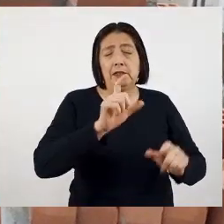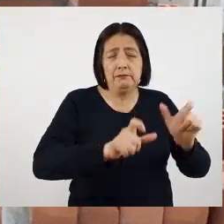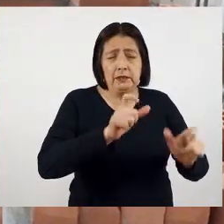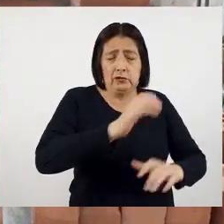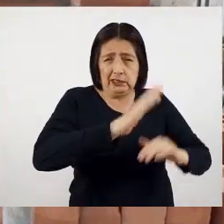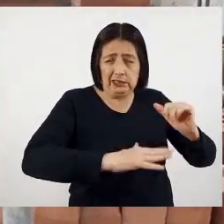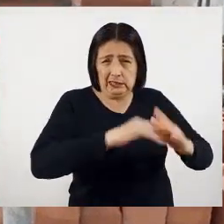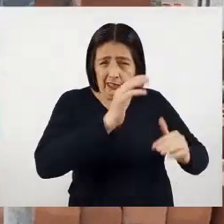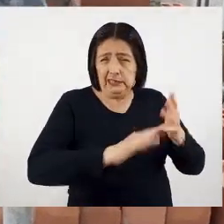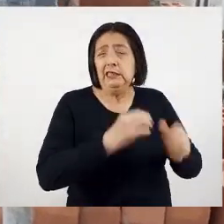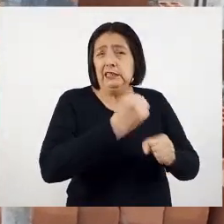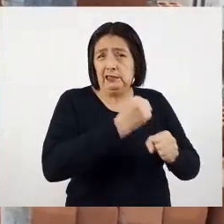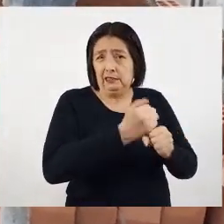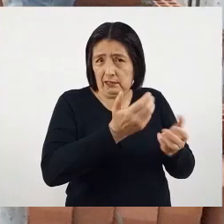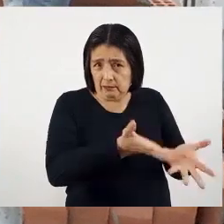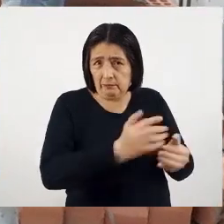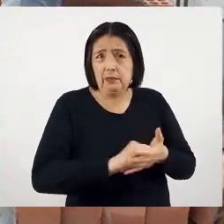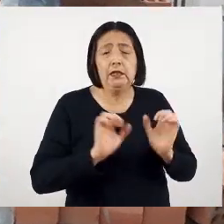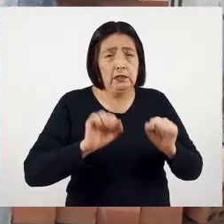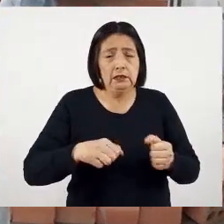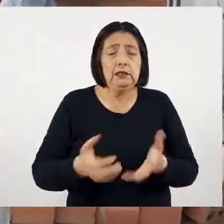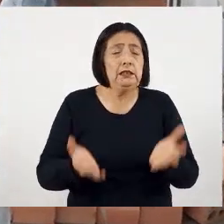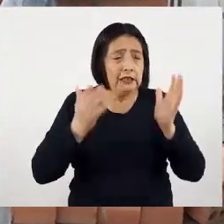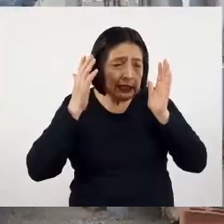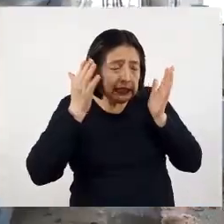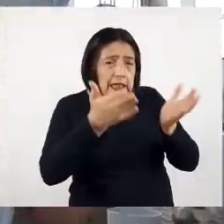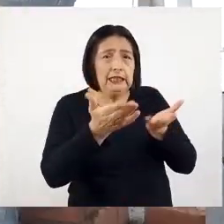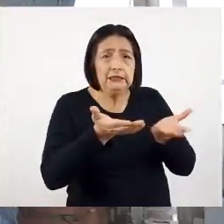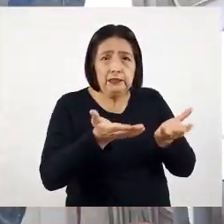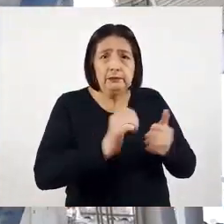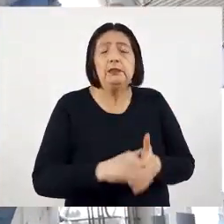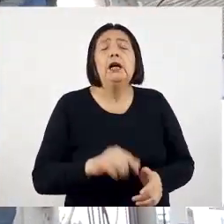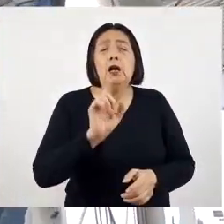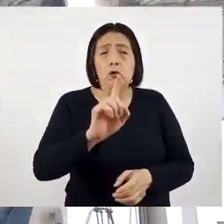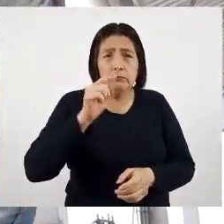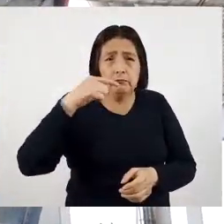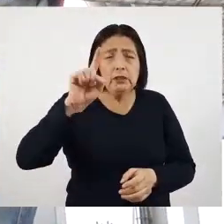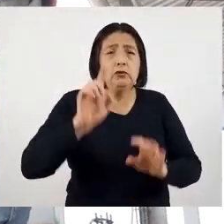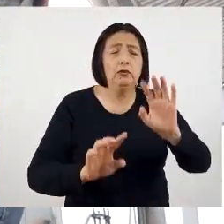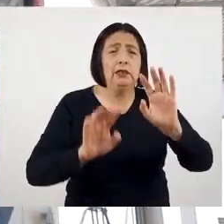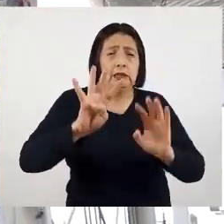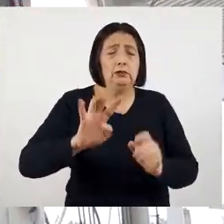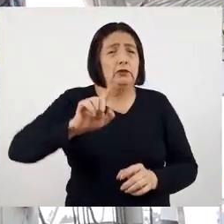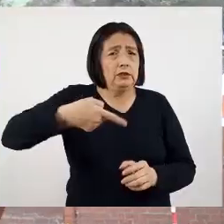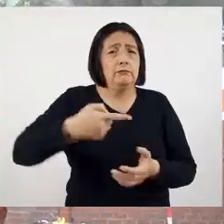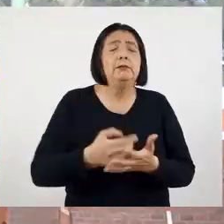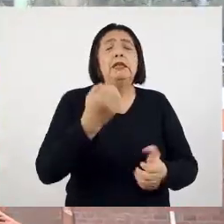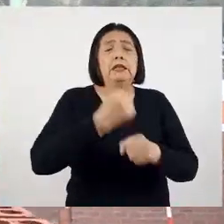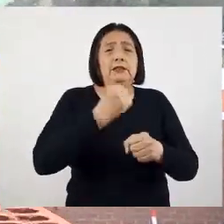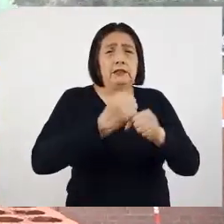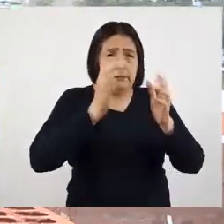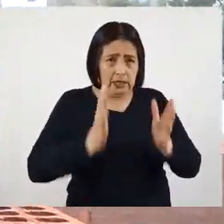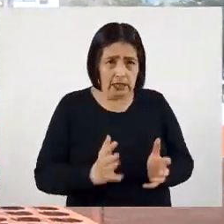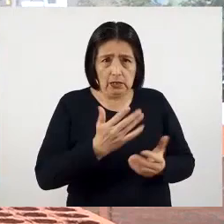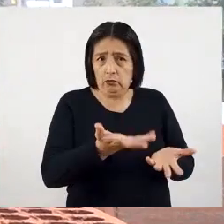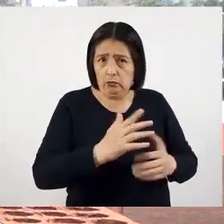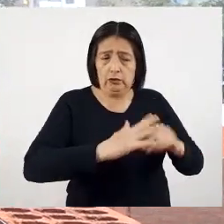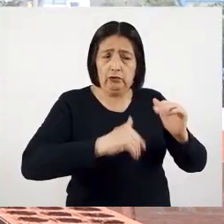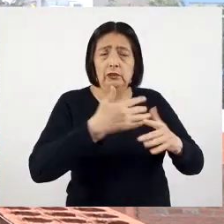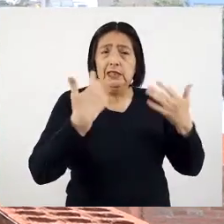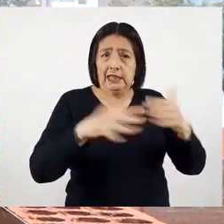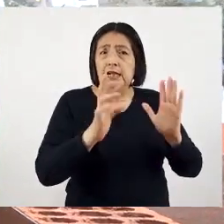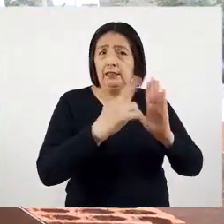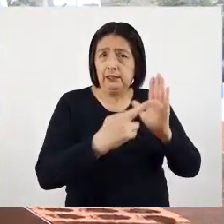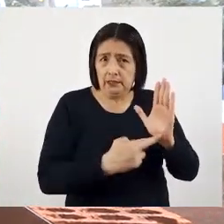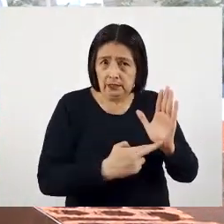en construcción civil y programar la atención de 1.014.000 trabajadores del sector que se tienen